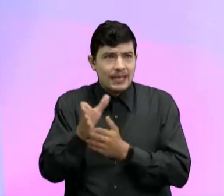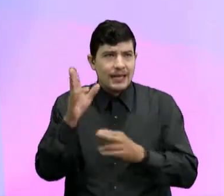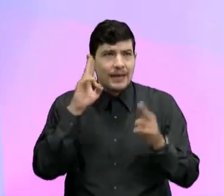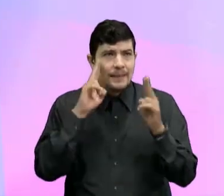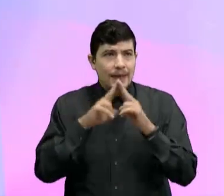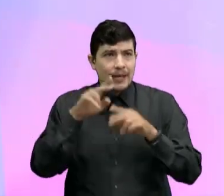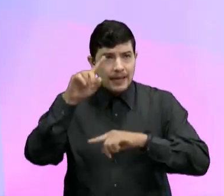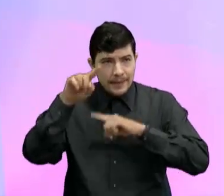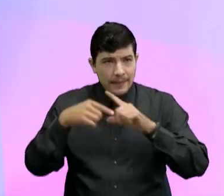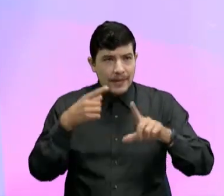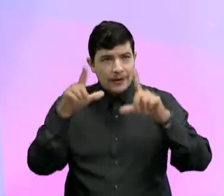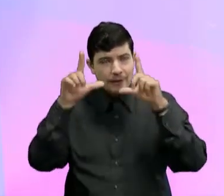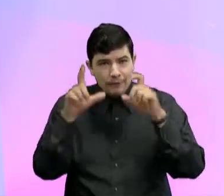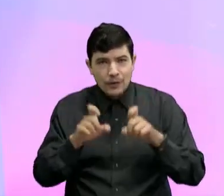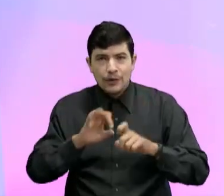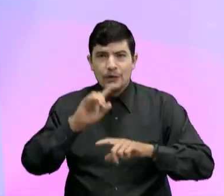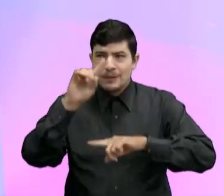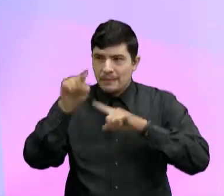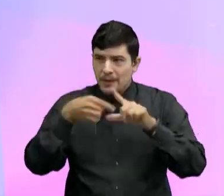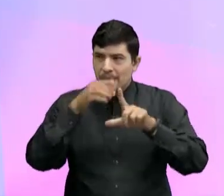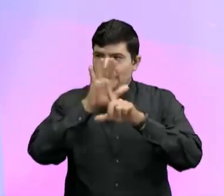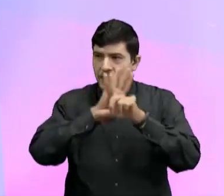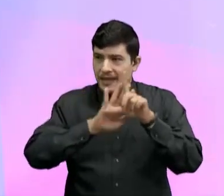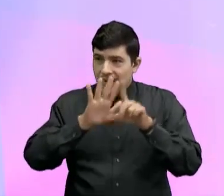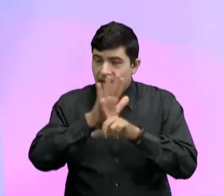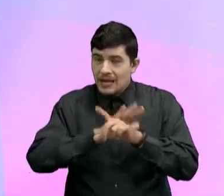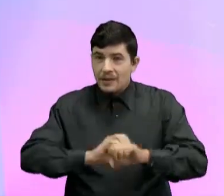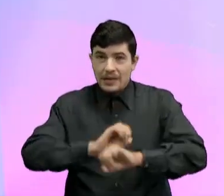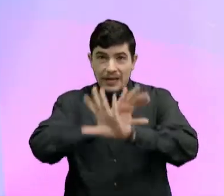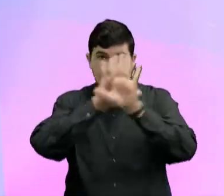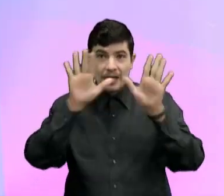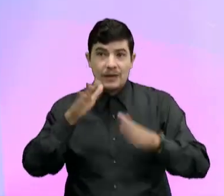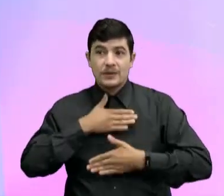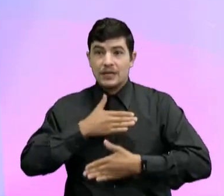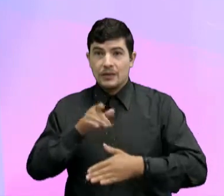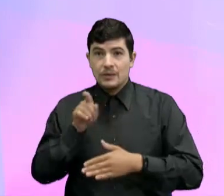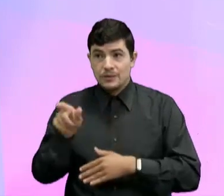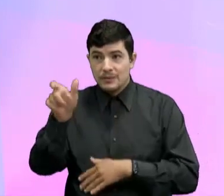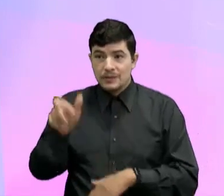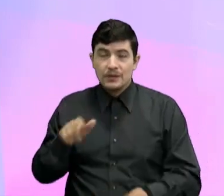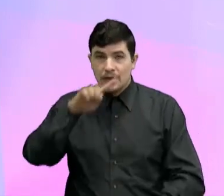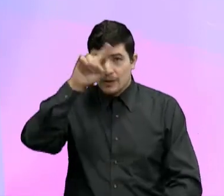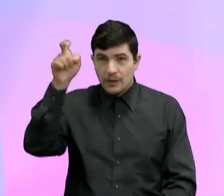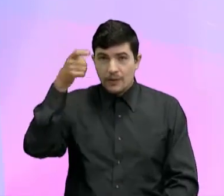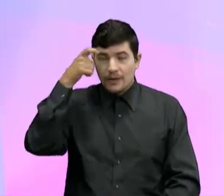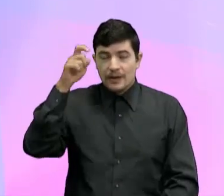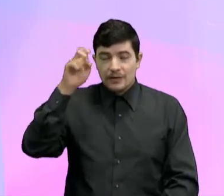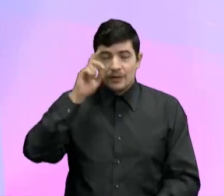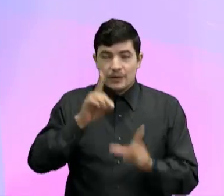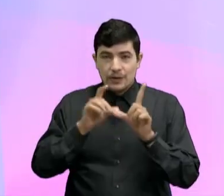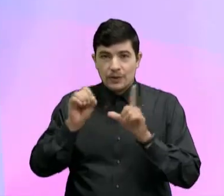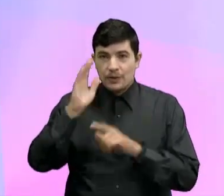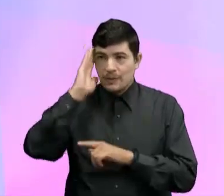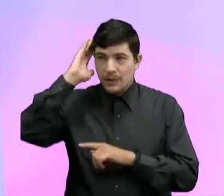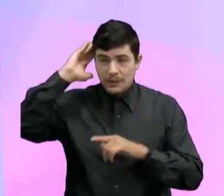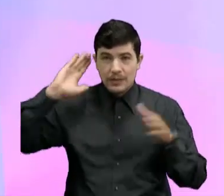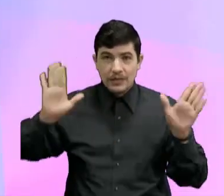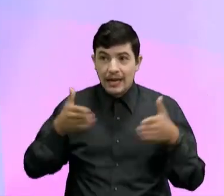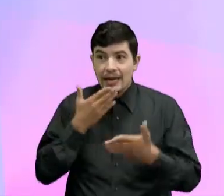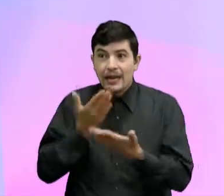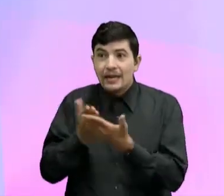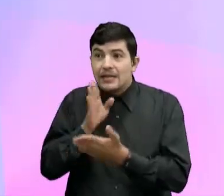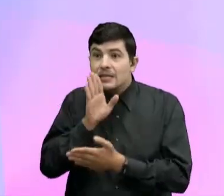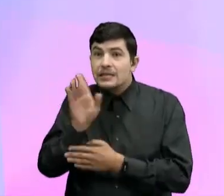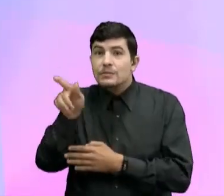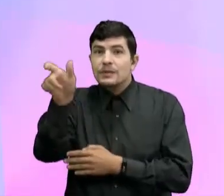Envíen los foticos Envíen los videos Y por supuesto Saludos a nuestro señor gobernador El doctor Mauricio Aguilar Porque gracias a él